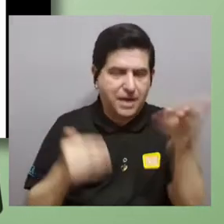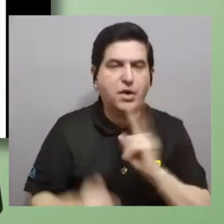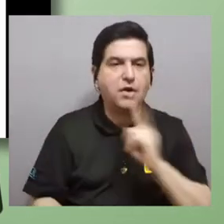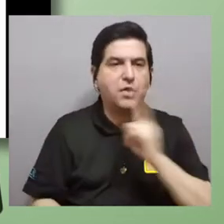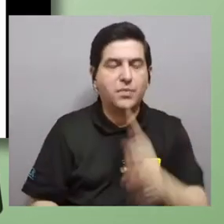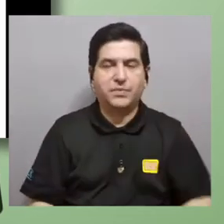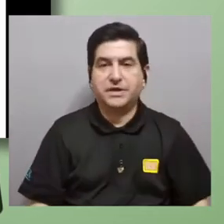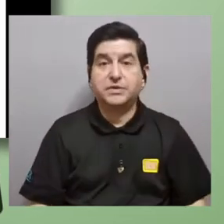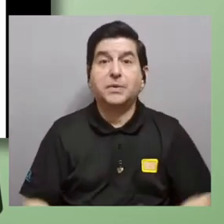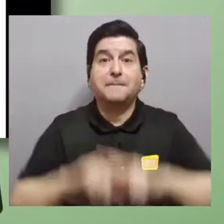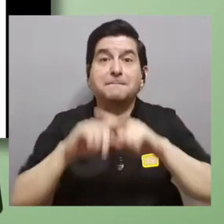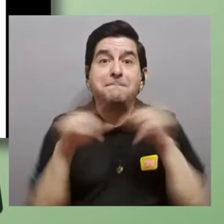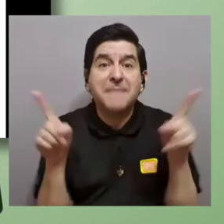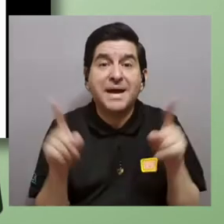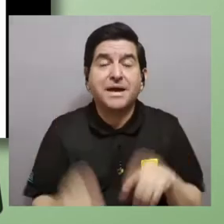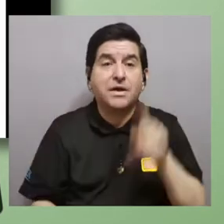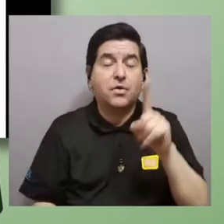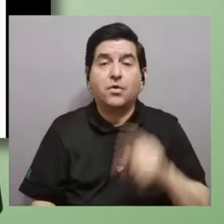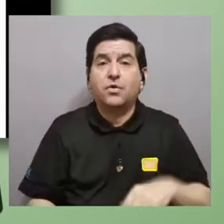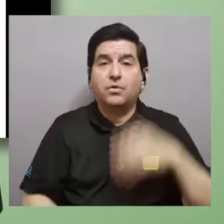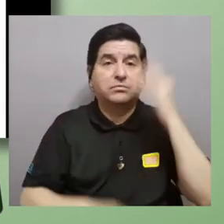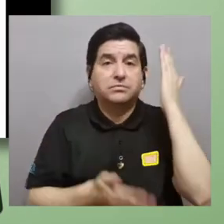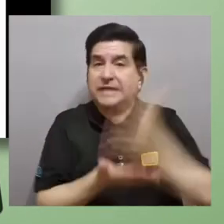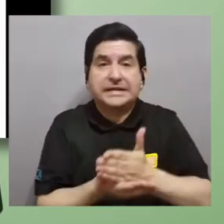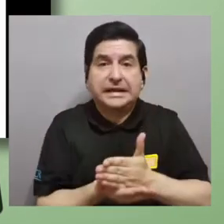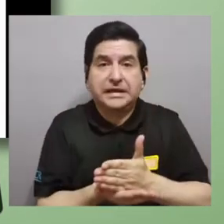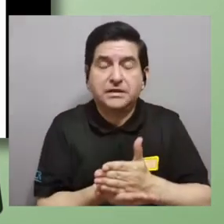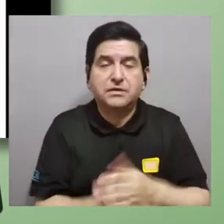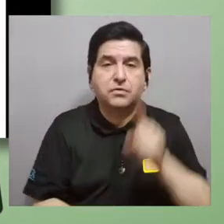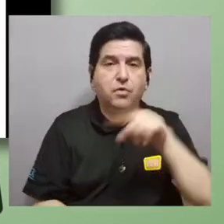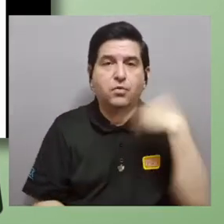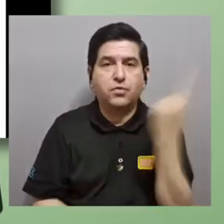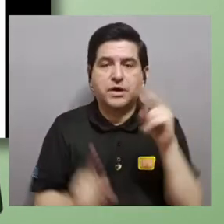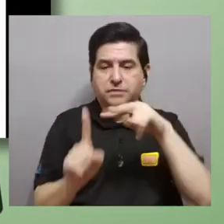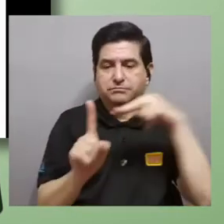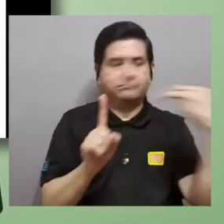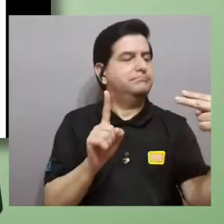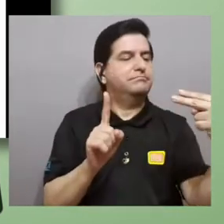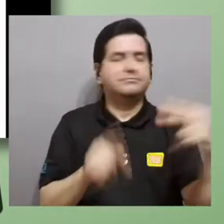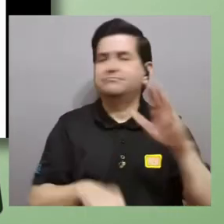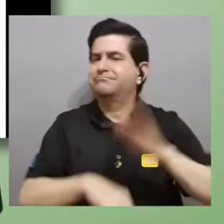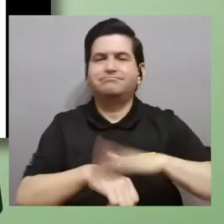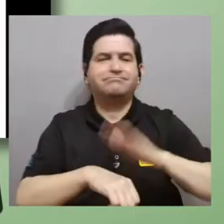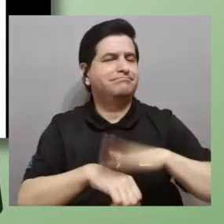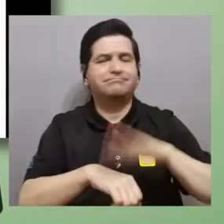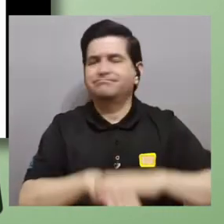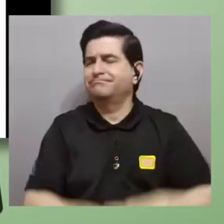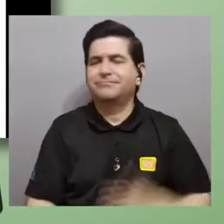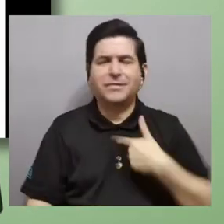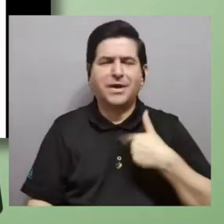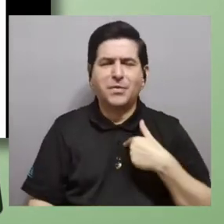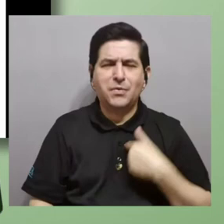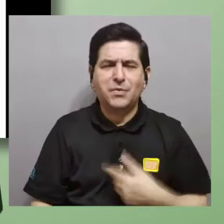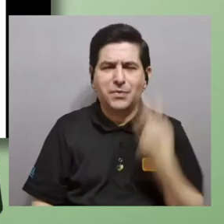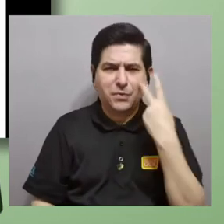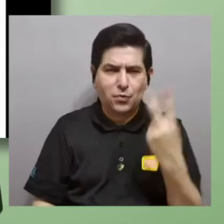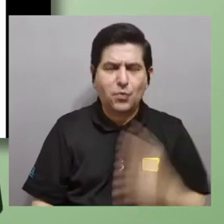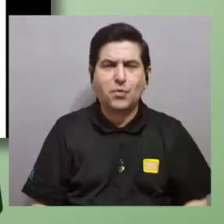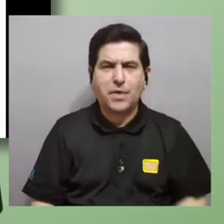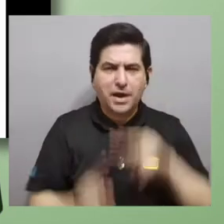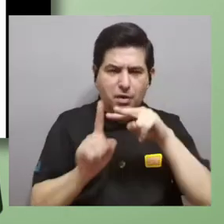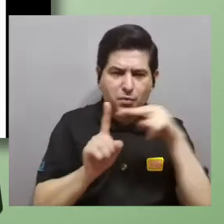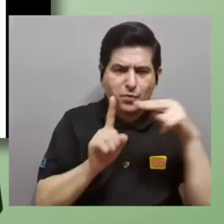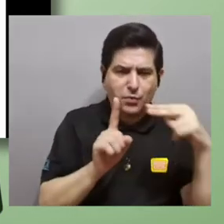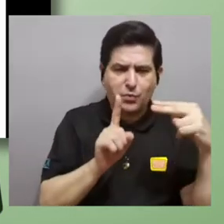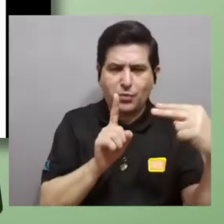objeto real pero estático y desde una sola perspectiva entonces no permiten fijarse modular